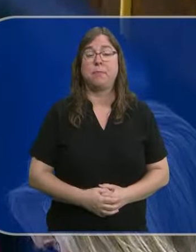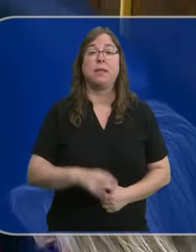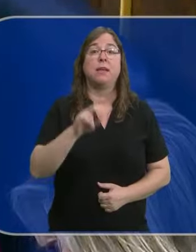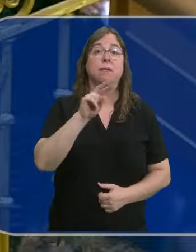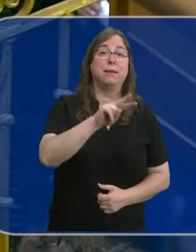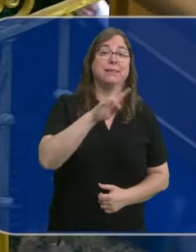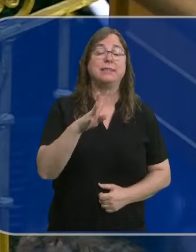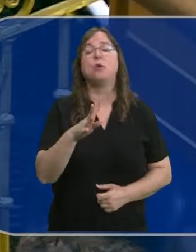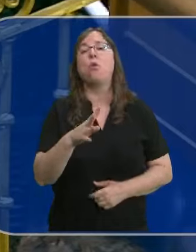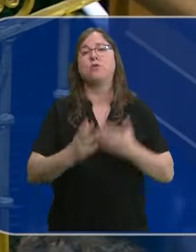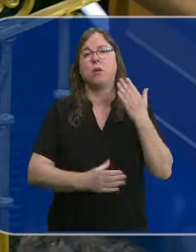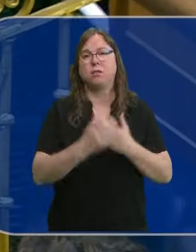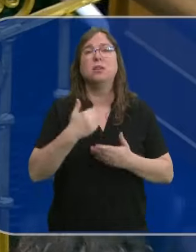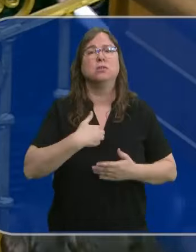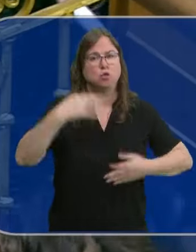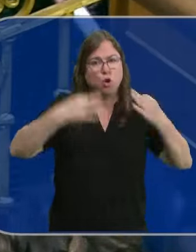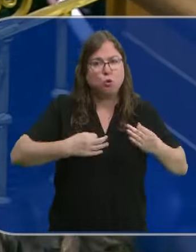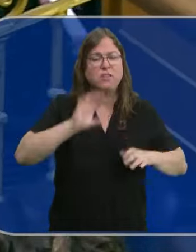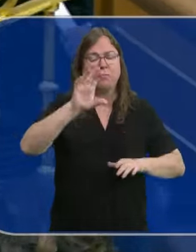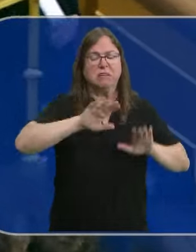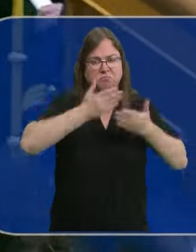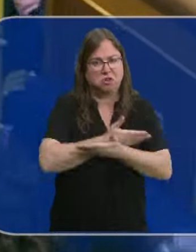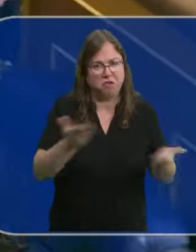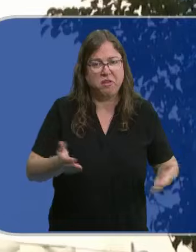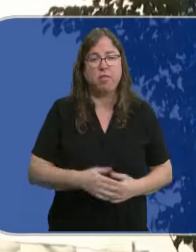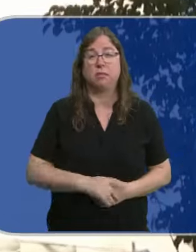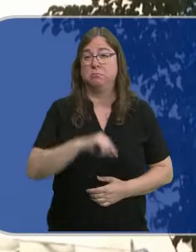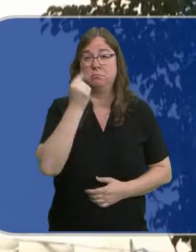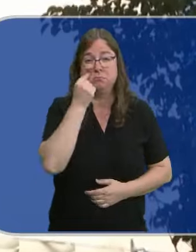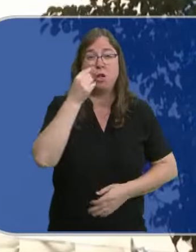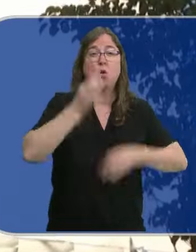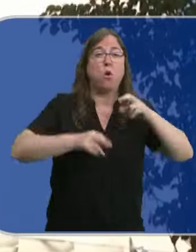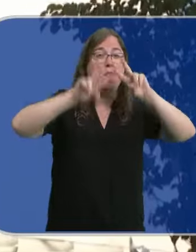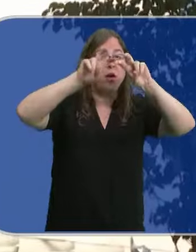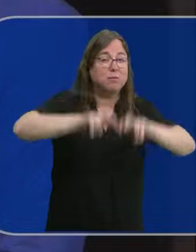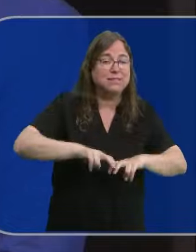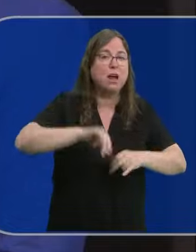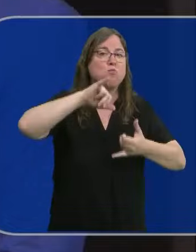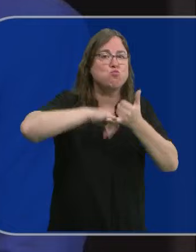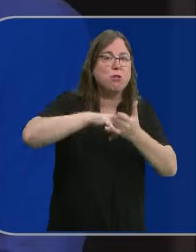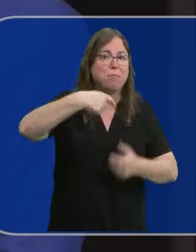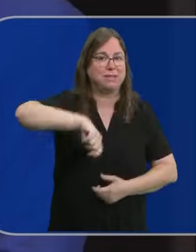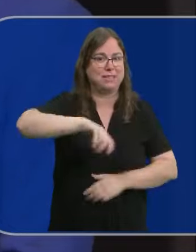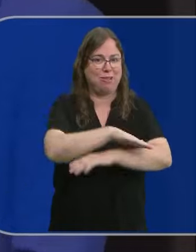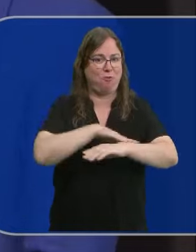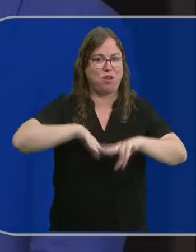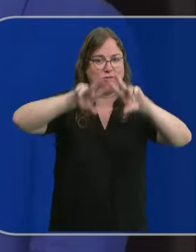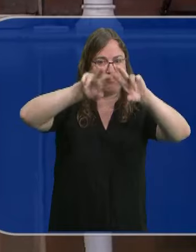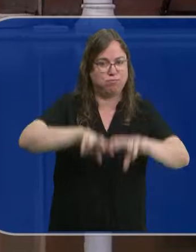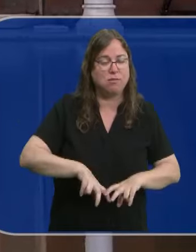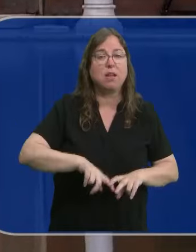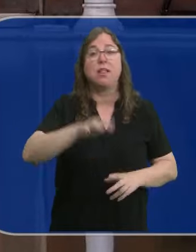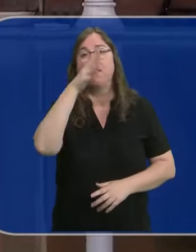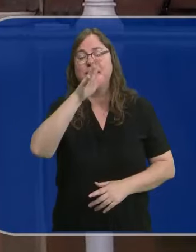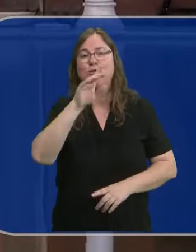24 de abril. Sigo creyendo en la justicia de mi país. Se acababa de conocer. Un juzgado investigaba a la mujer del presidente del gobierno. La